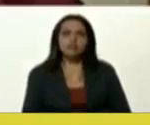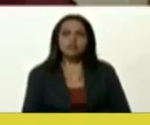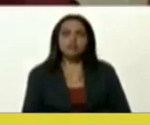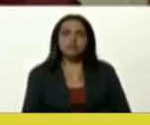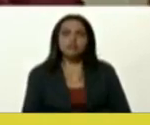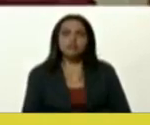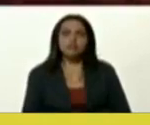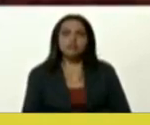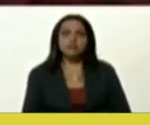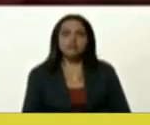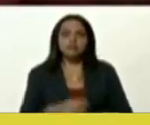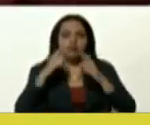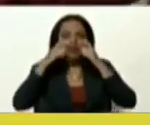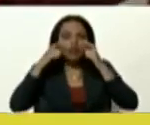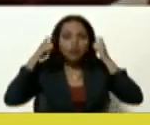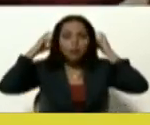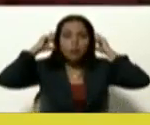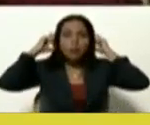tapabocas,